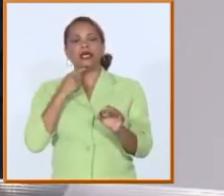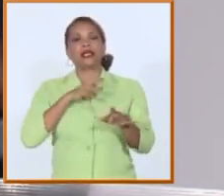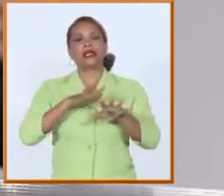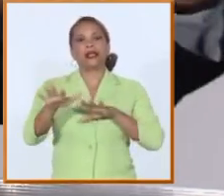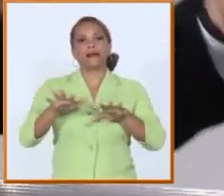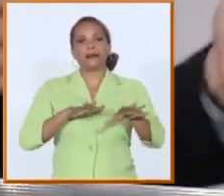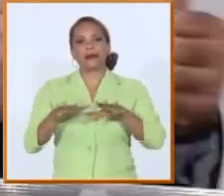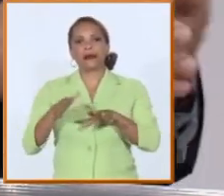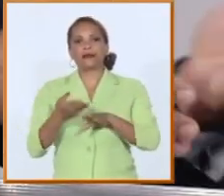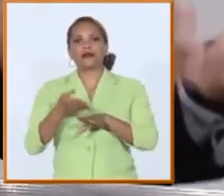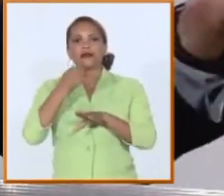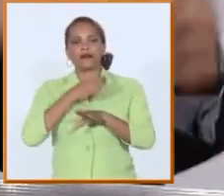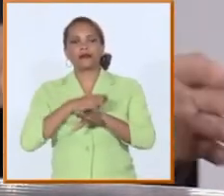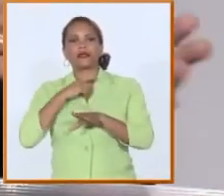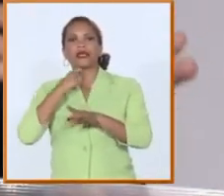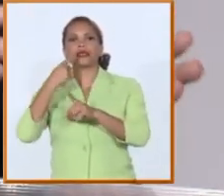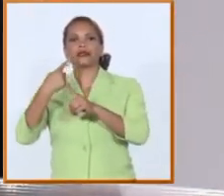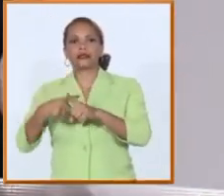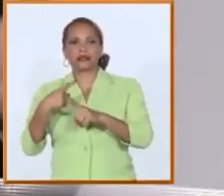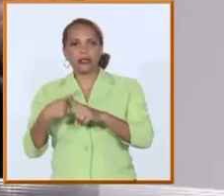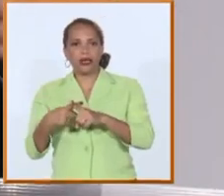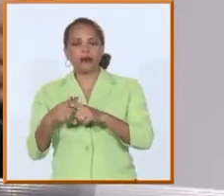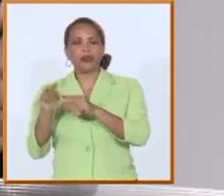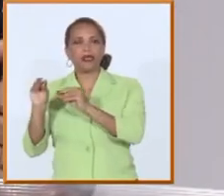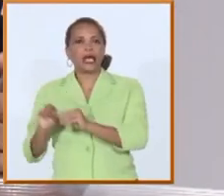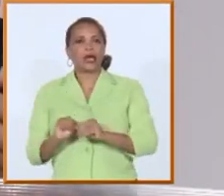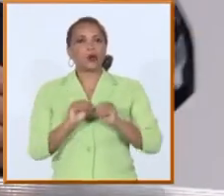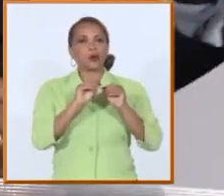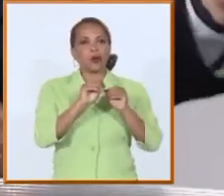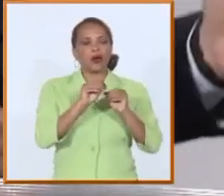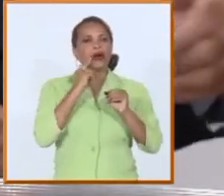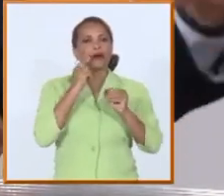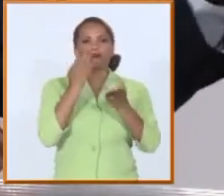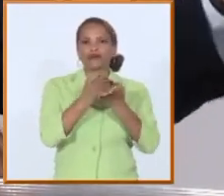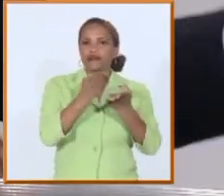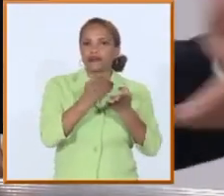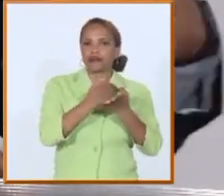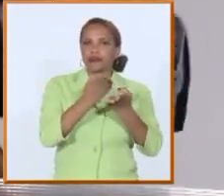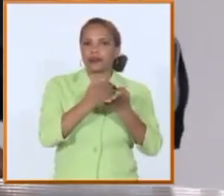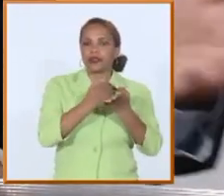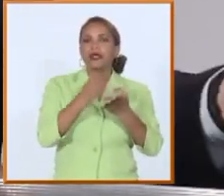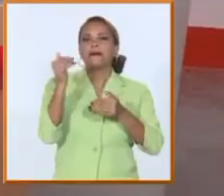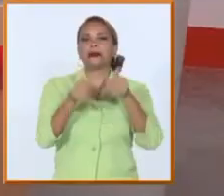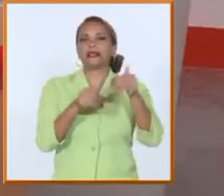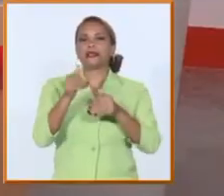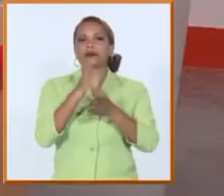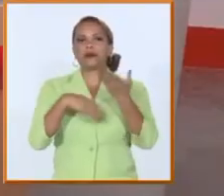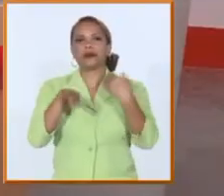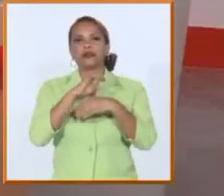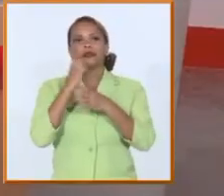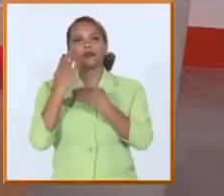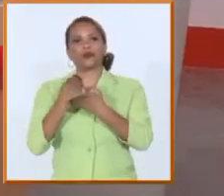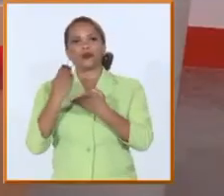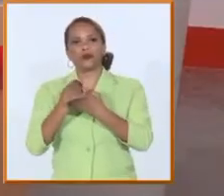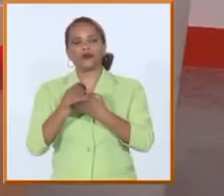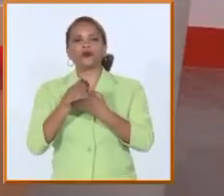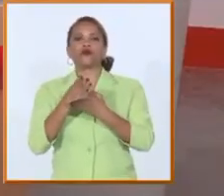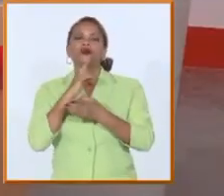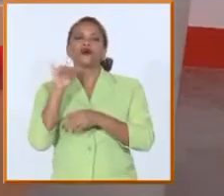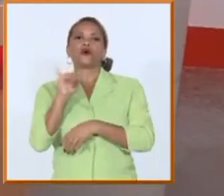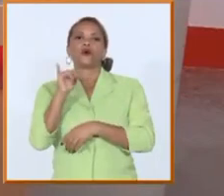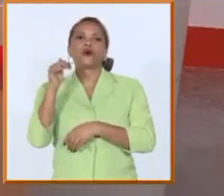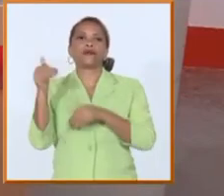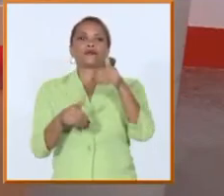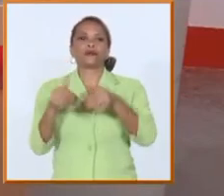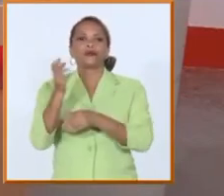de ingreso bueno se han reincorporado muchos al estudio le damos seguimiento participamos con el MINED y con el Ministerio de Trabajo también y con otros